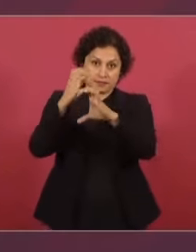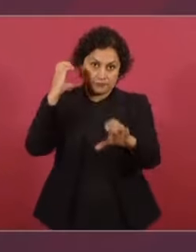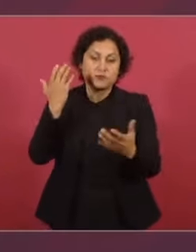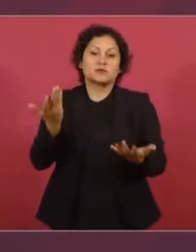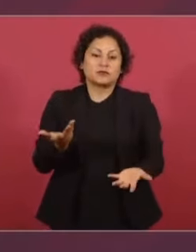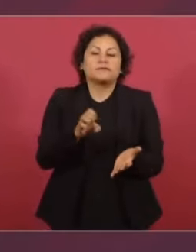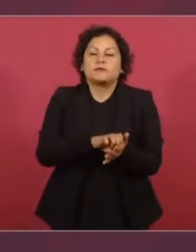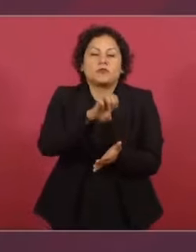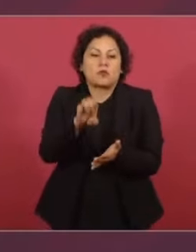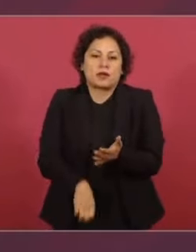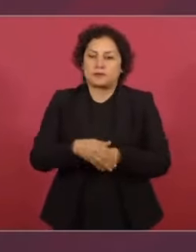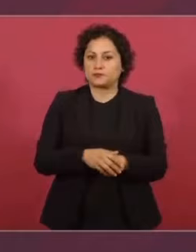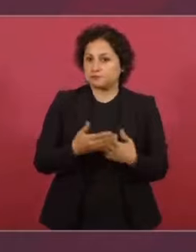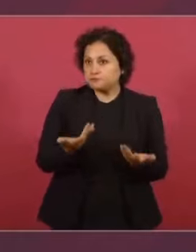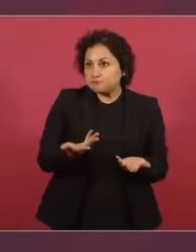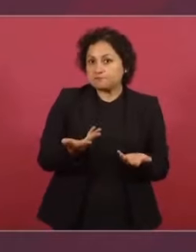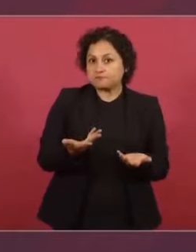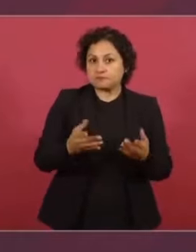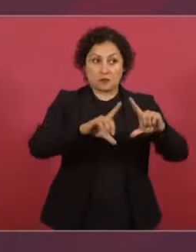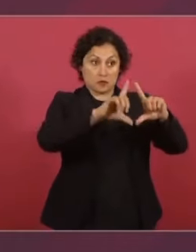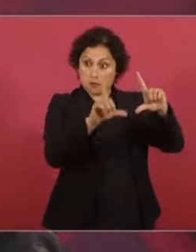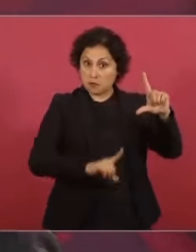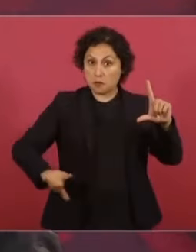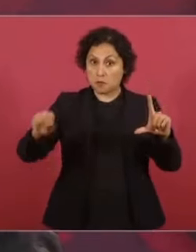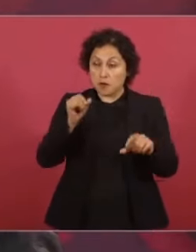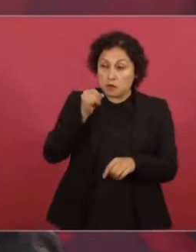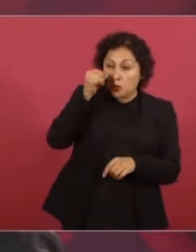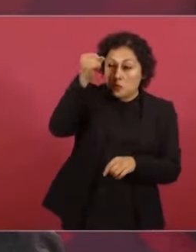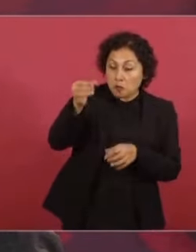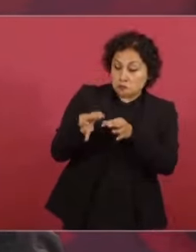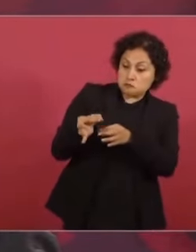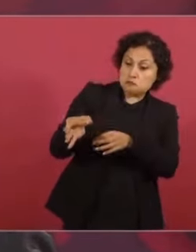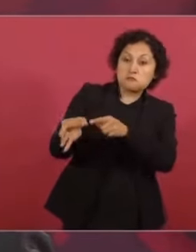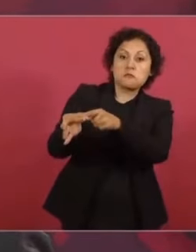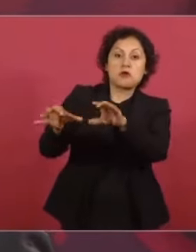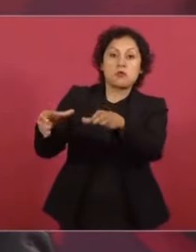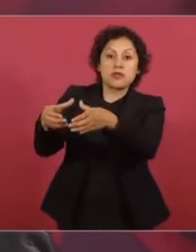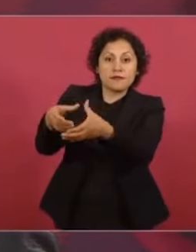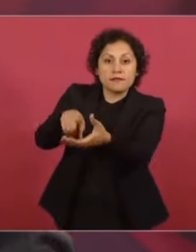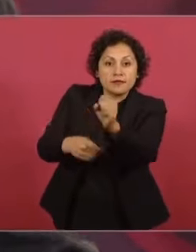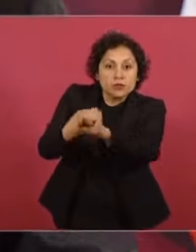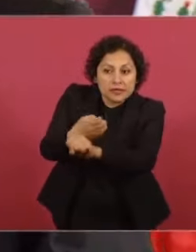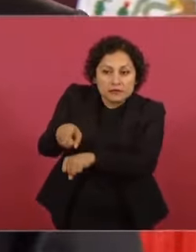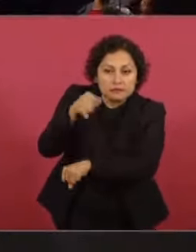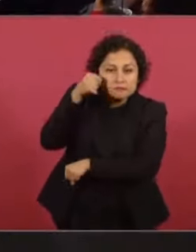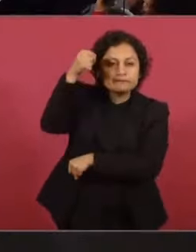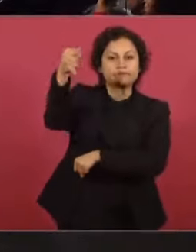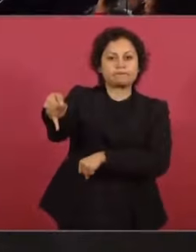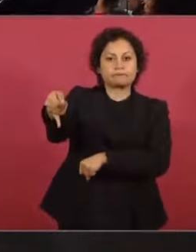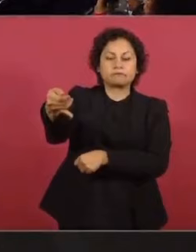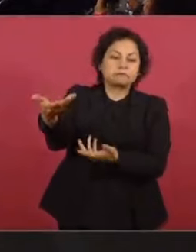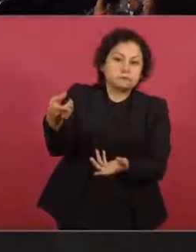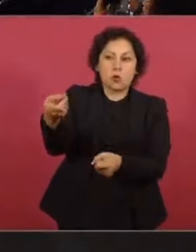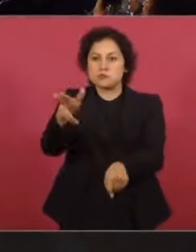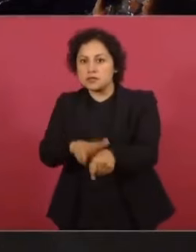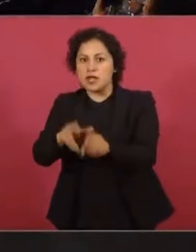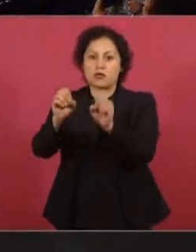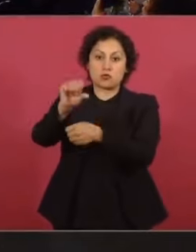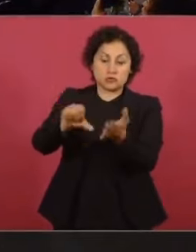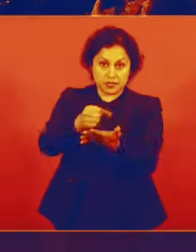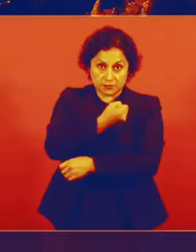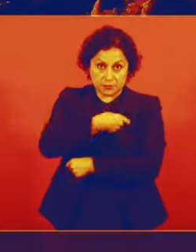medicamento en una comunidad, en un pueblo, en un municipio, en un estado, sea un centro de salud o un hospital,